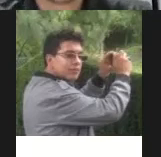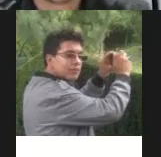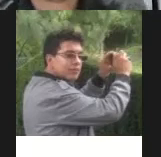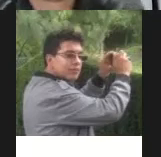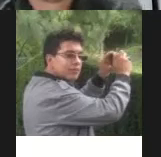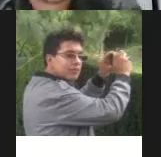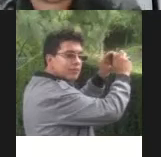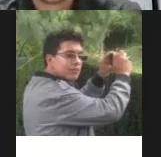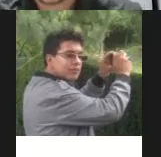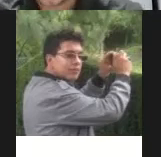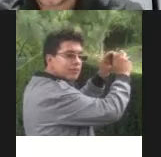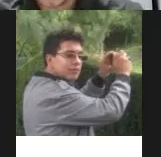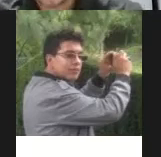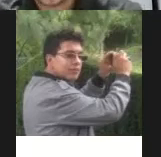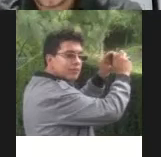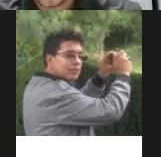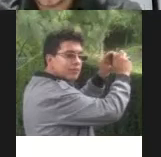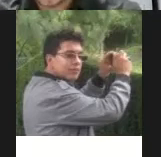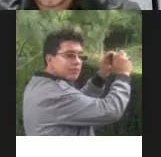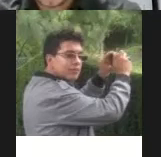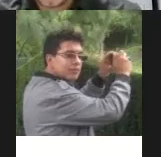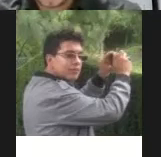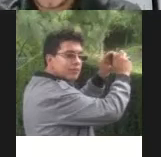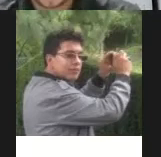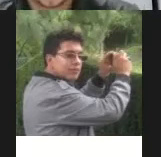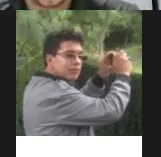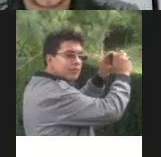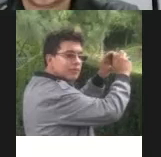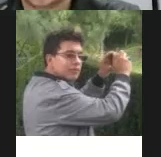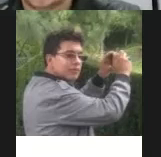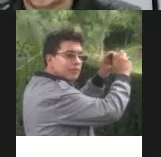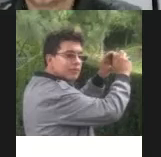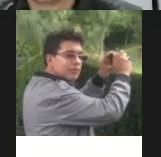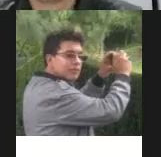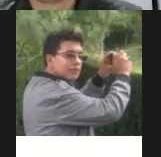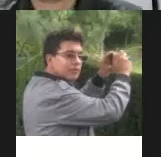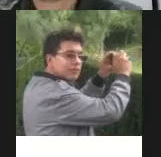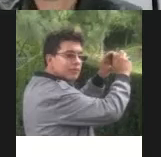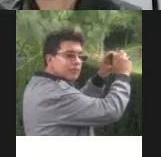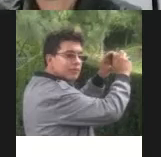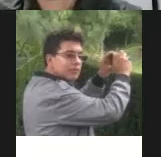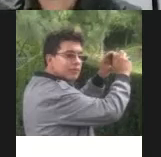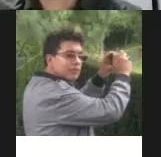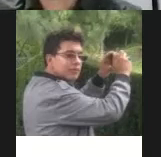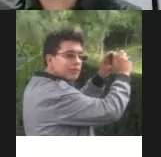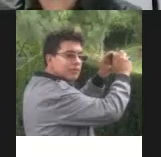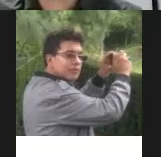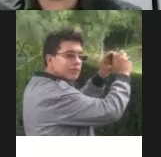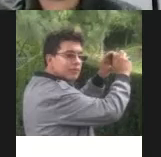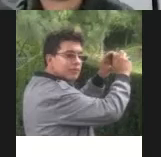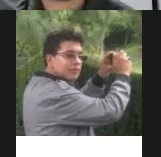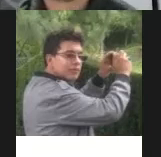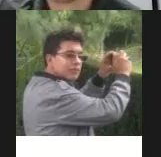relacionales ahora vamos a nombrarlas a siete de ellas y después bueno vamos a detallar algunas de